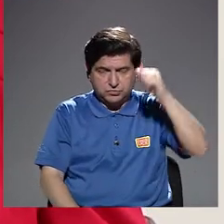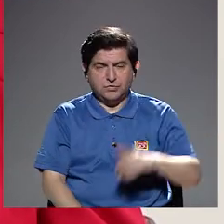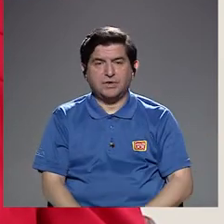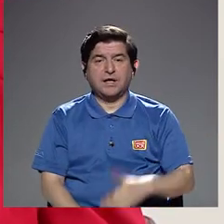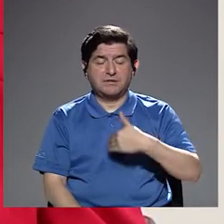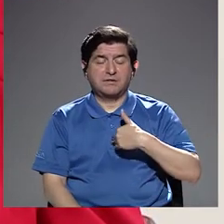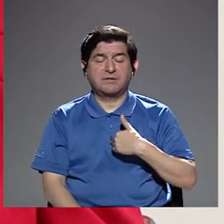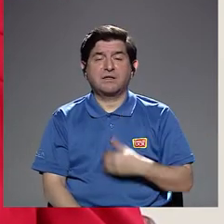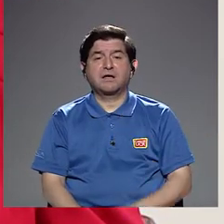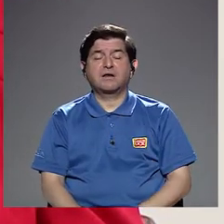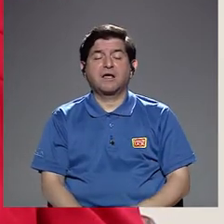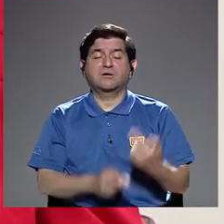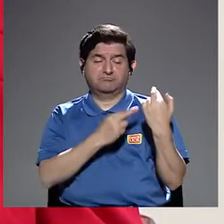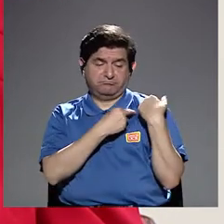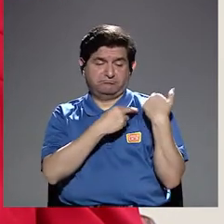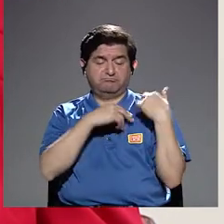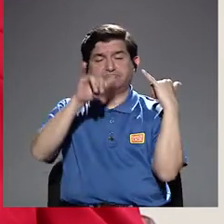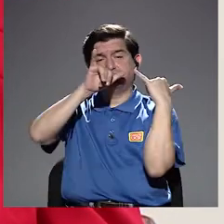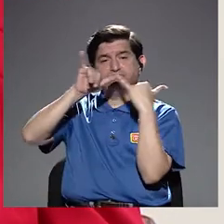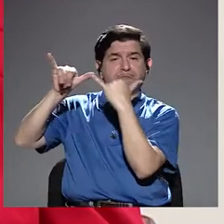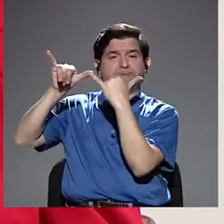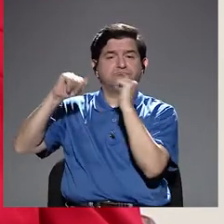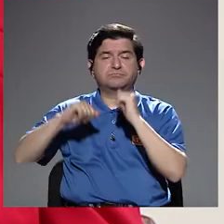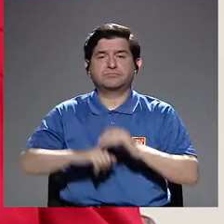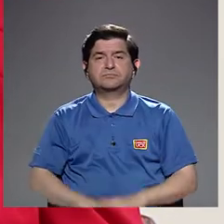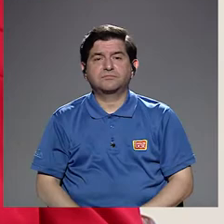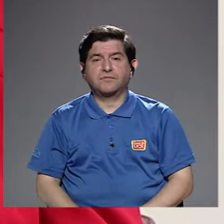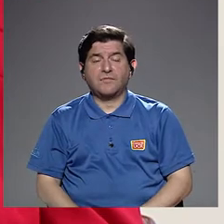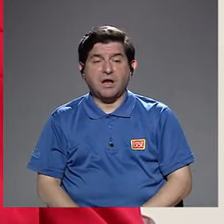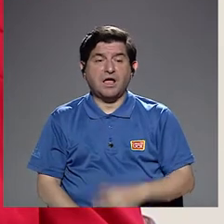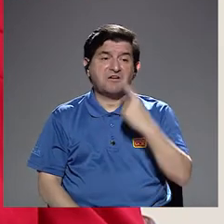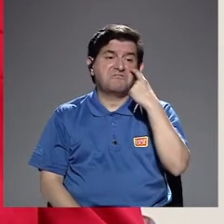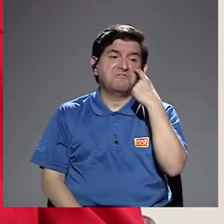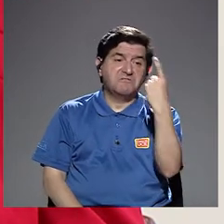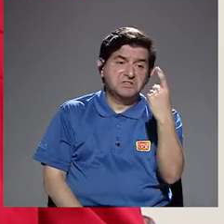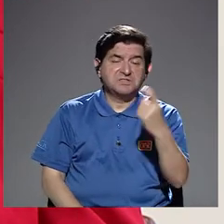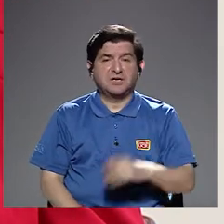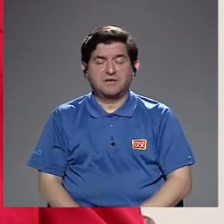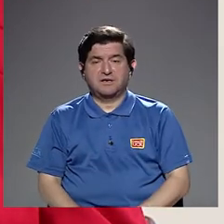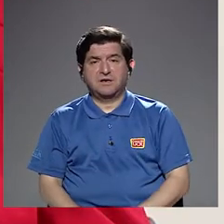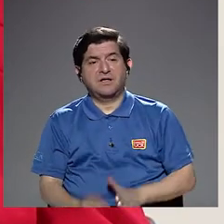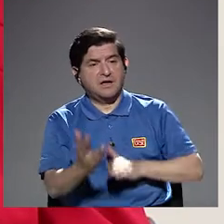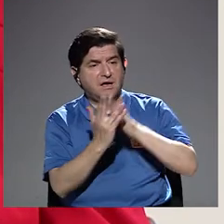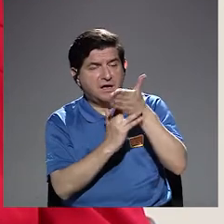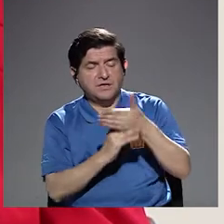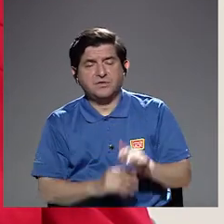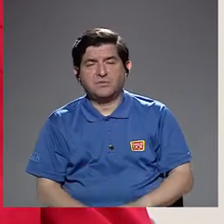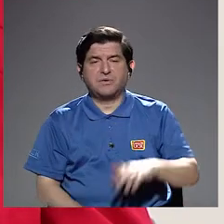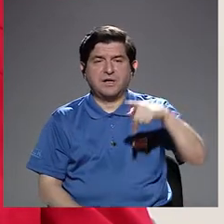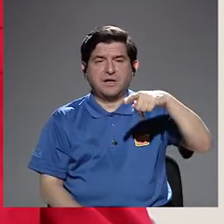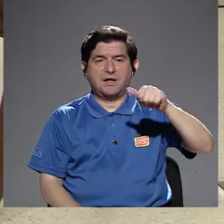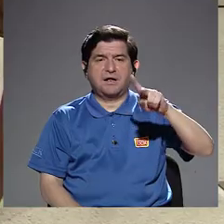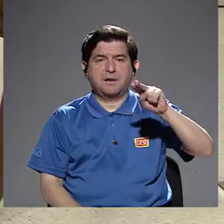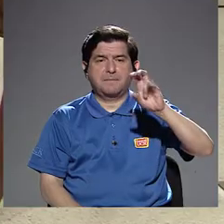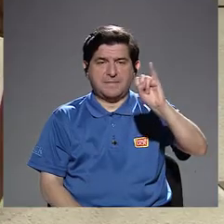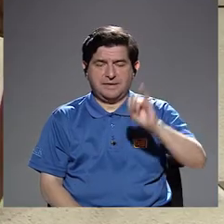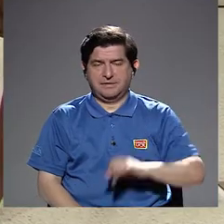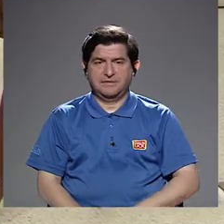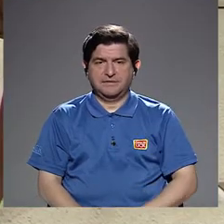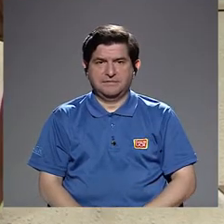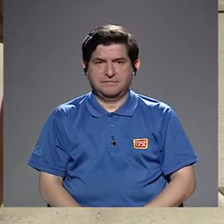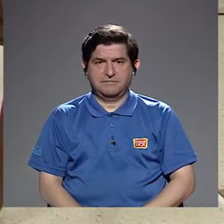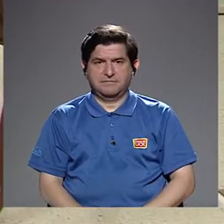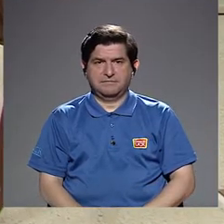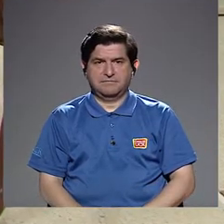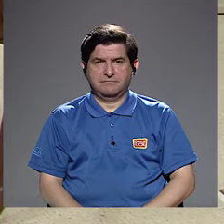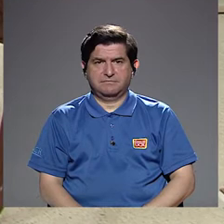tiene el deber de denunciar, ya sea la fiscalía, ¿verdad? O a través del Patronato Nacional de la Infancia,